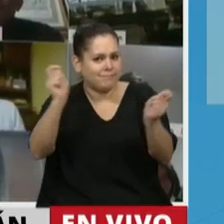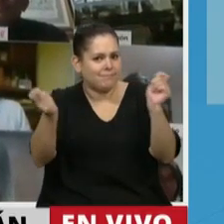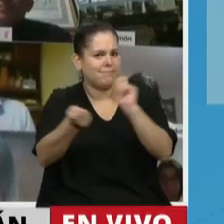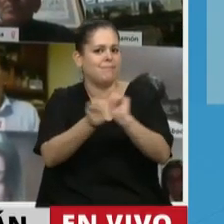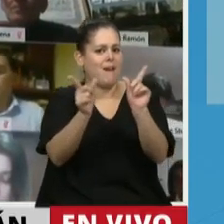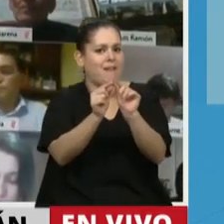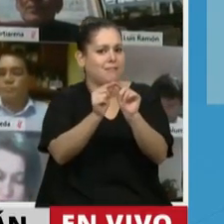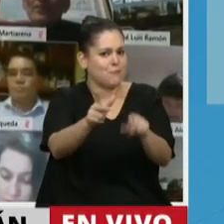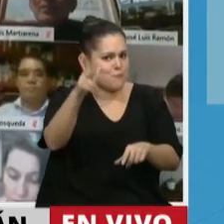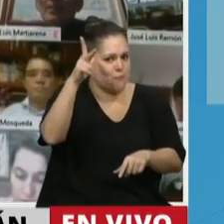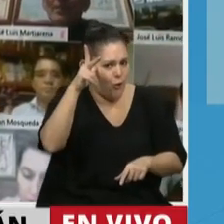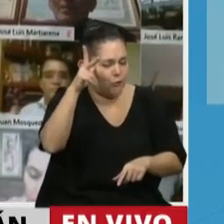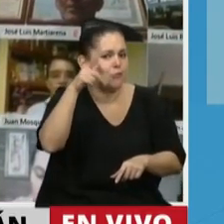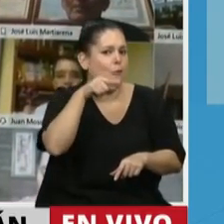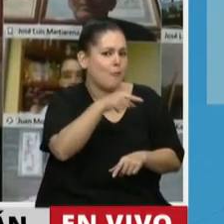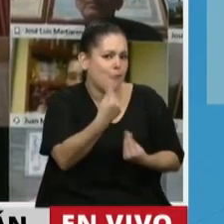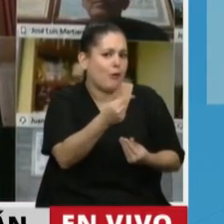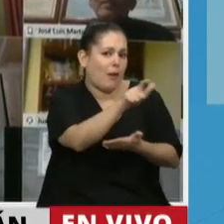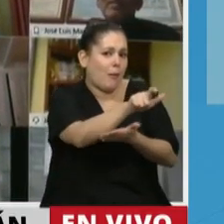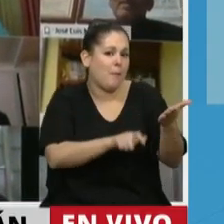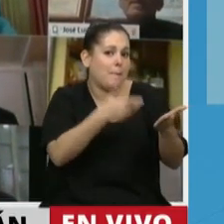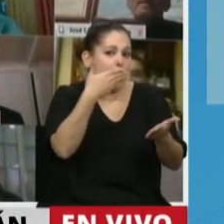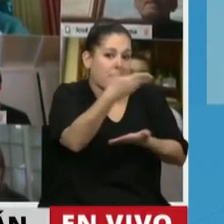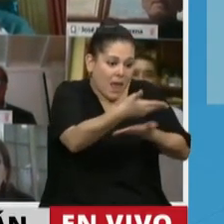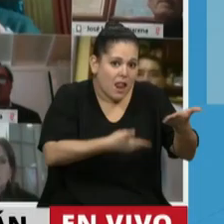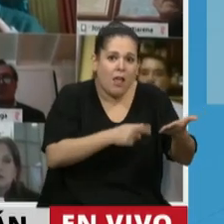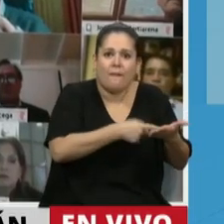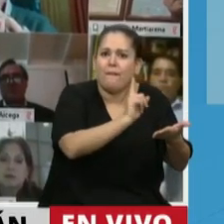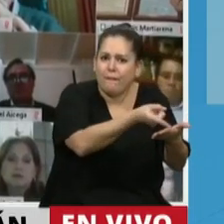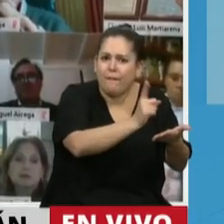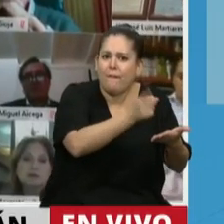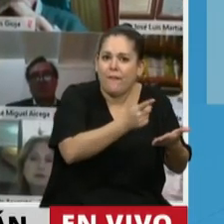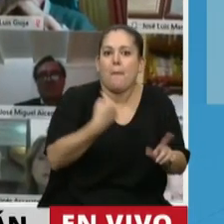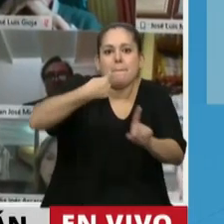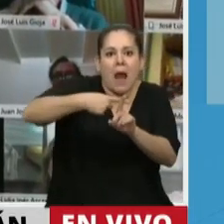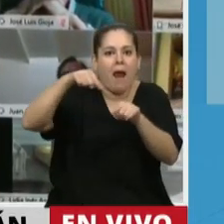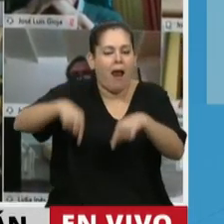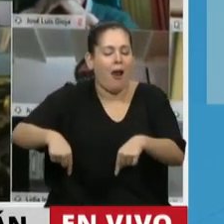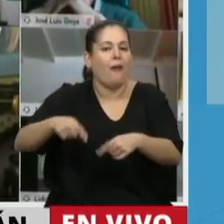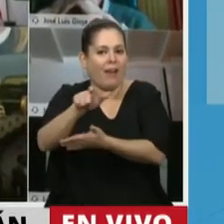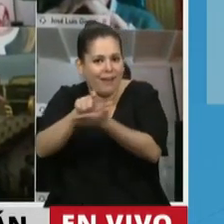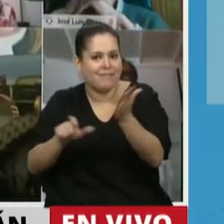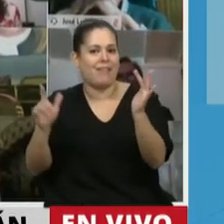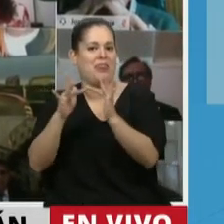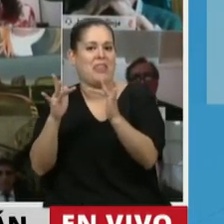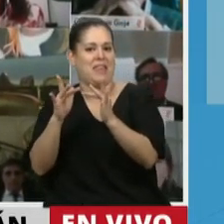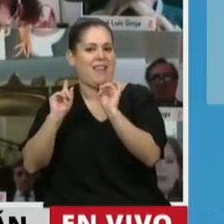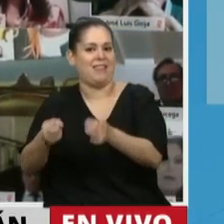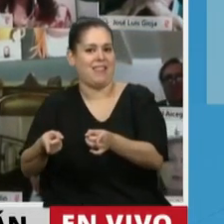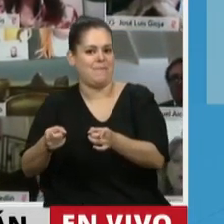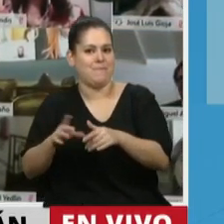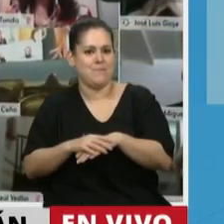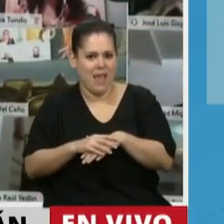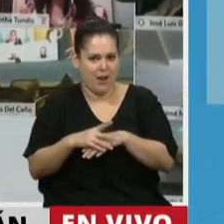por lo tanto van a seguir dirigentes la de papel y las digitales y se ha incorporado también lo que es